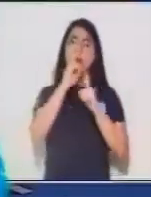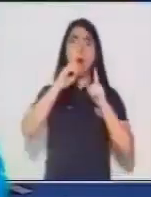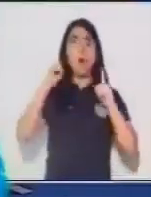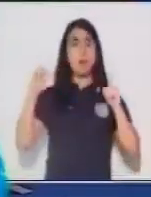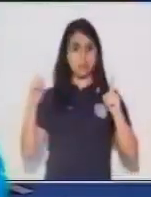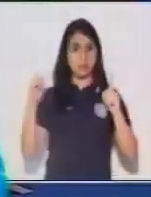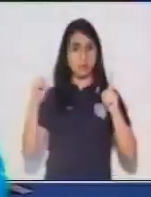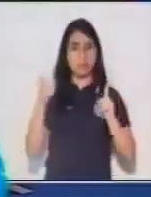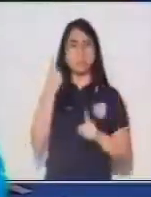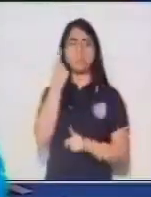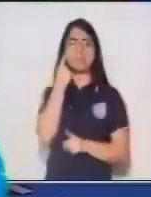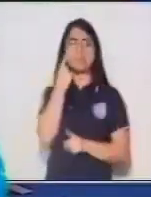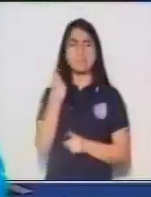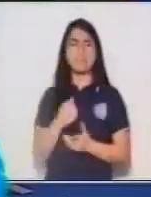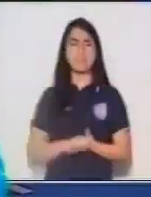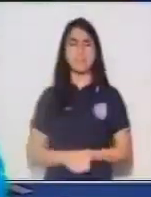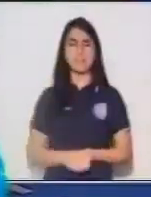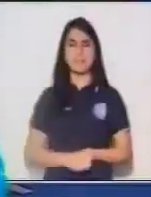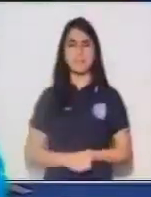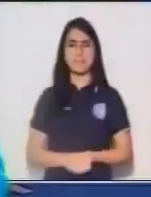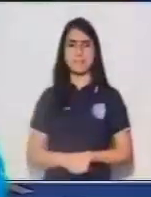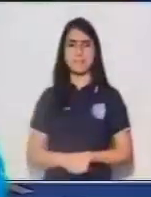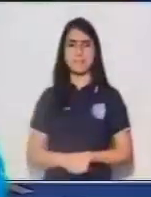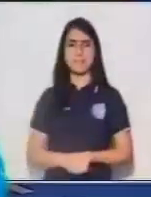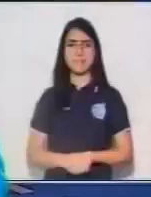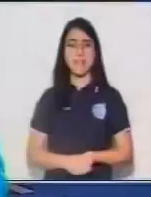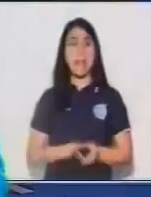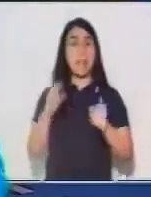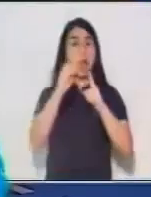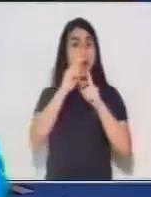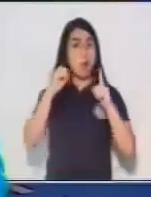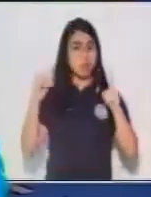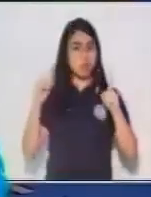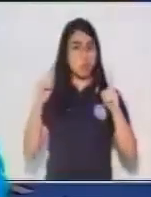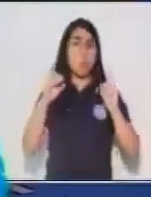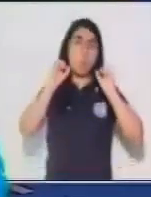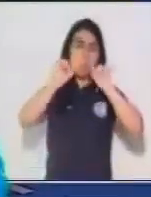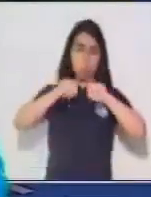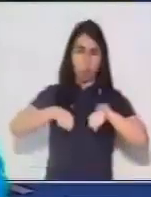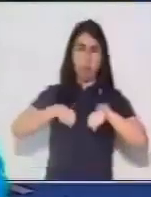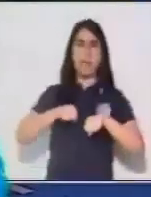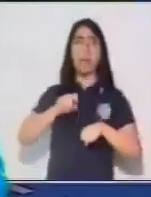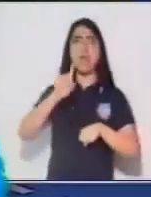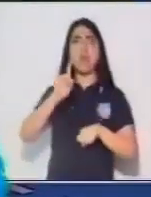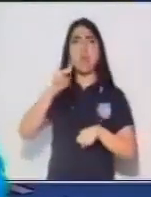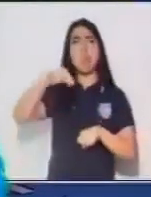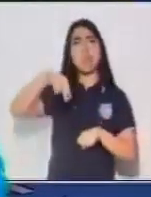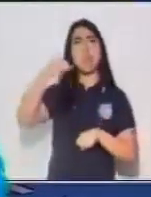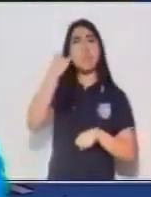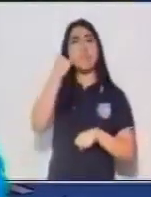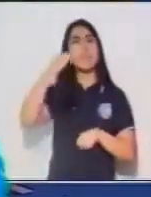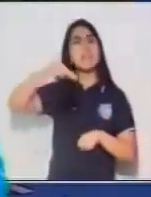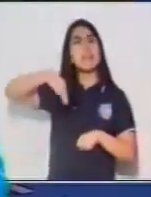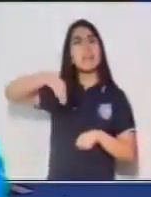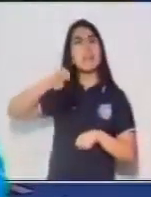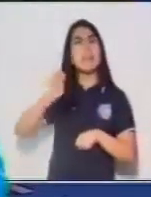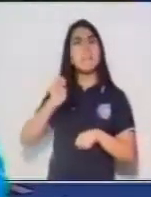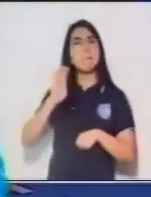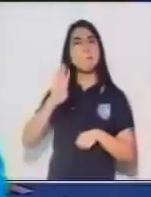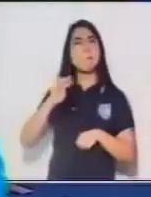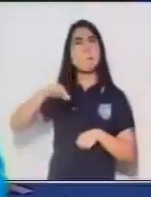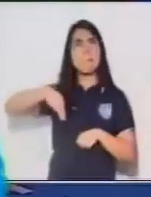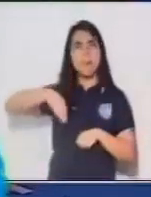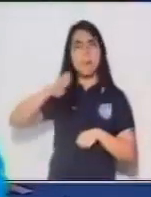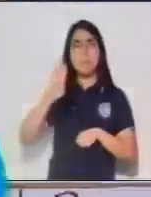modificadores del sujeto. La oración unimembre, si hacemos un repaso de qué es o a qué